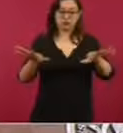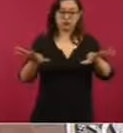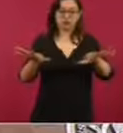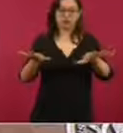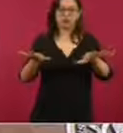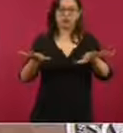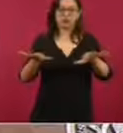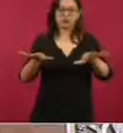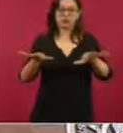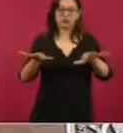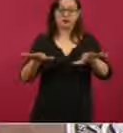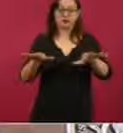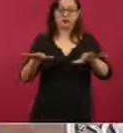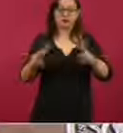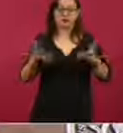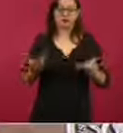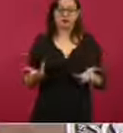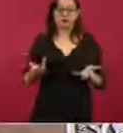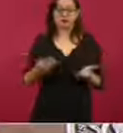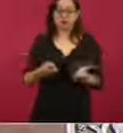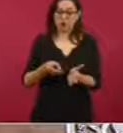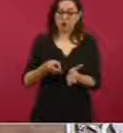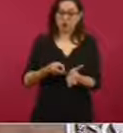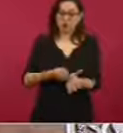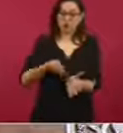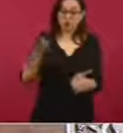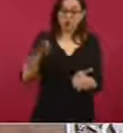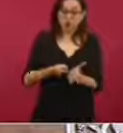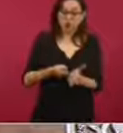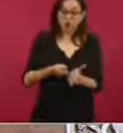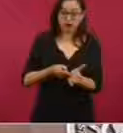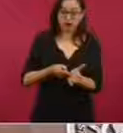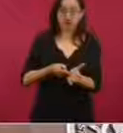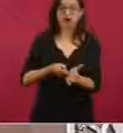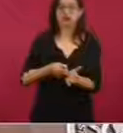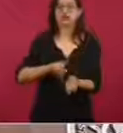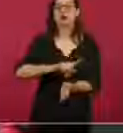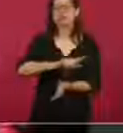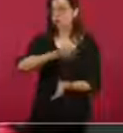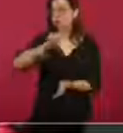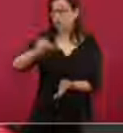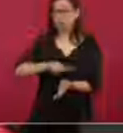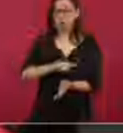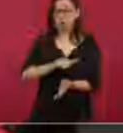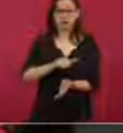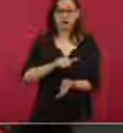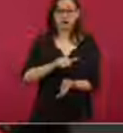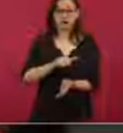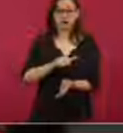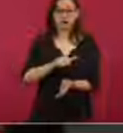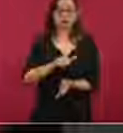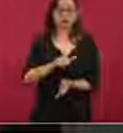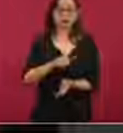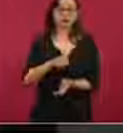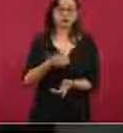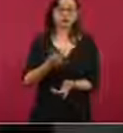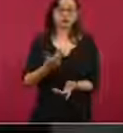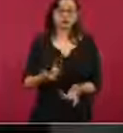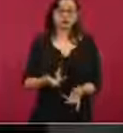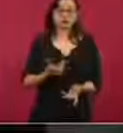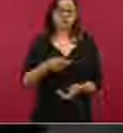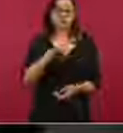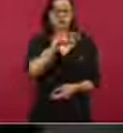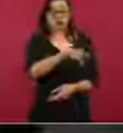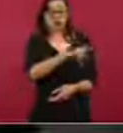Y lo que seguía era una multa y luego de una multa un arresto de